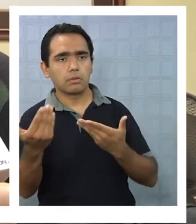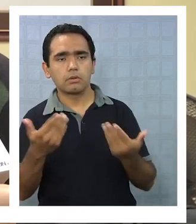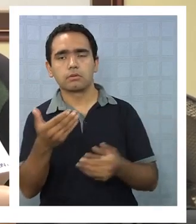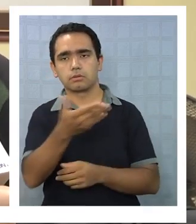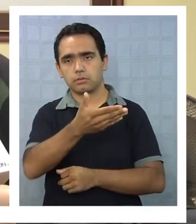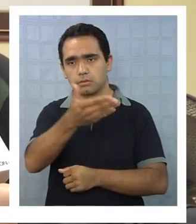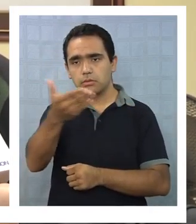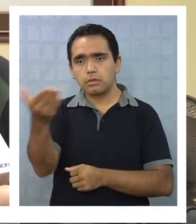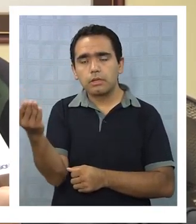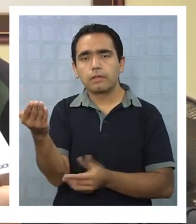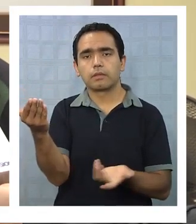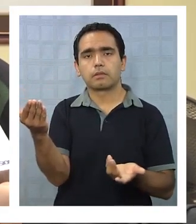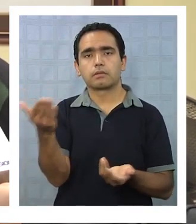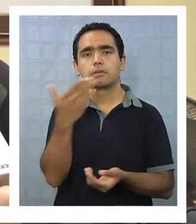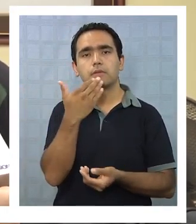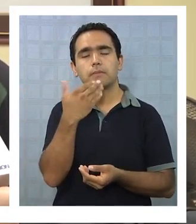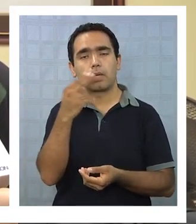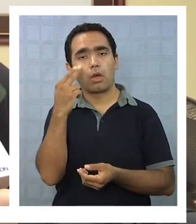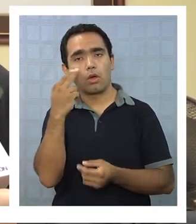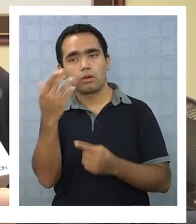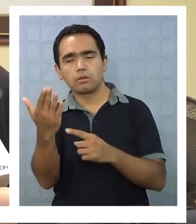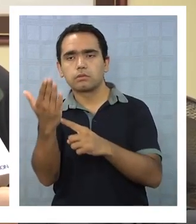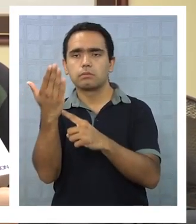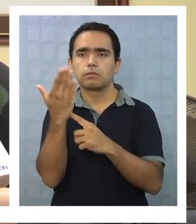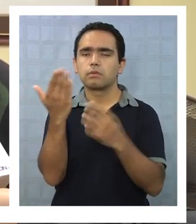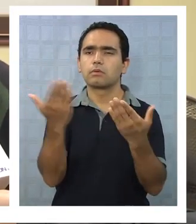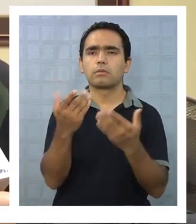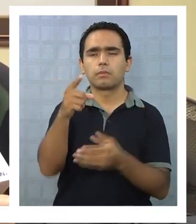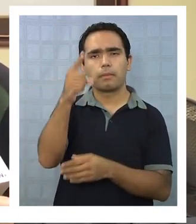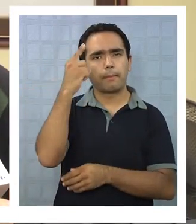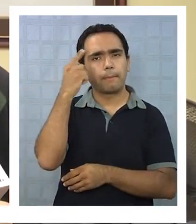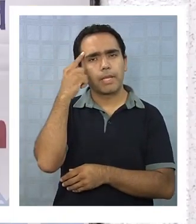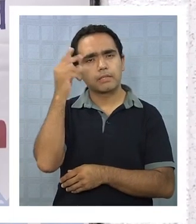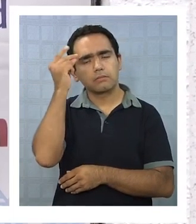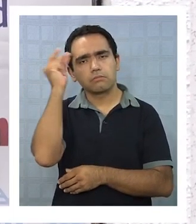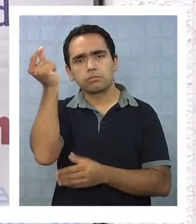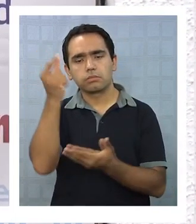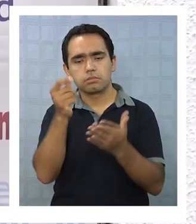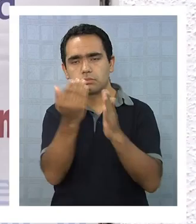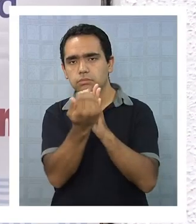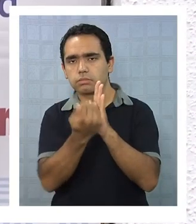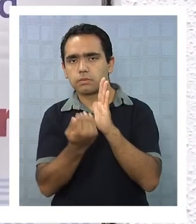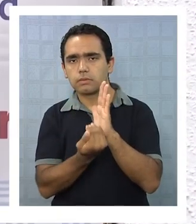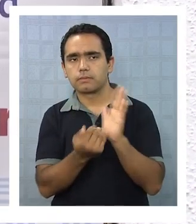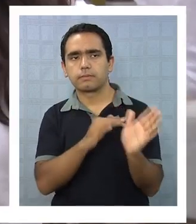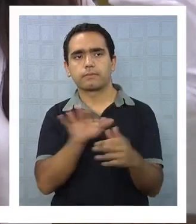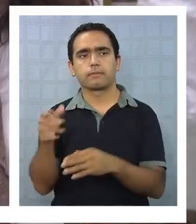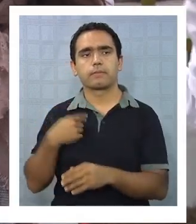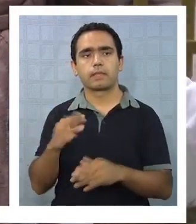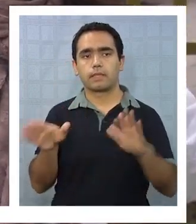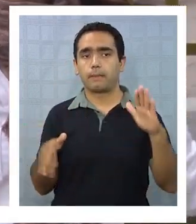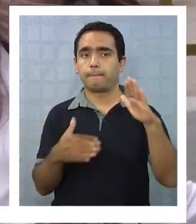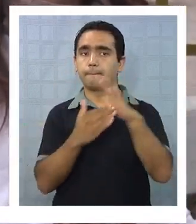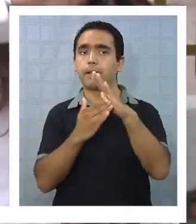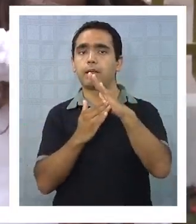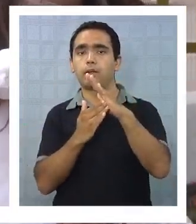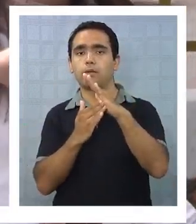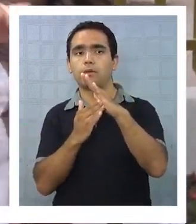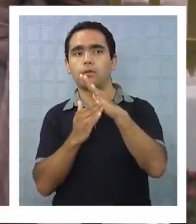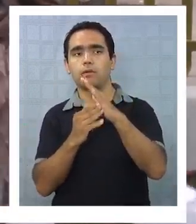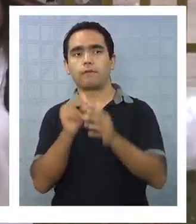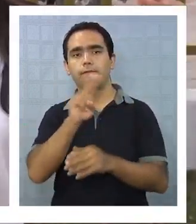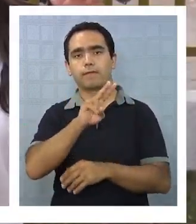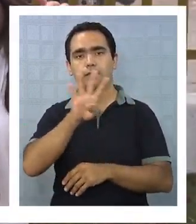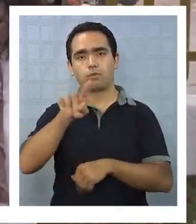haciendo dar a conocer sus puntos de vista en relación a estos proyectos de ley. El paro en primera instancia fue de